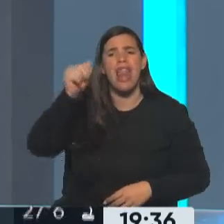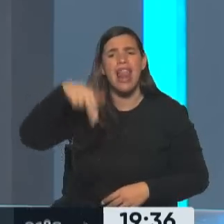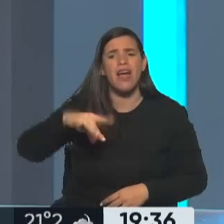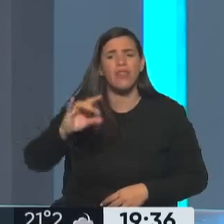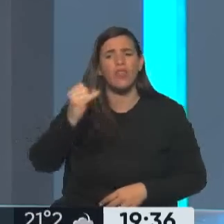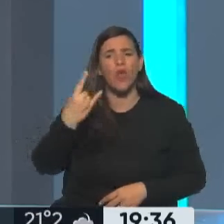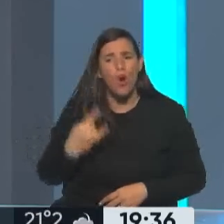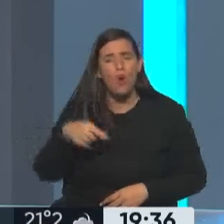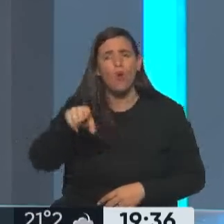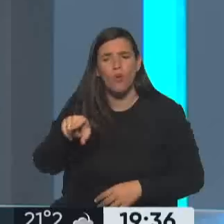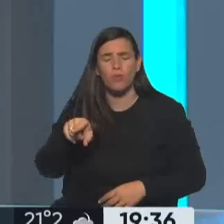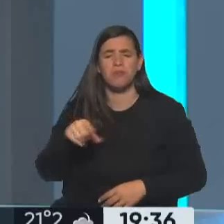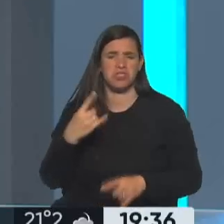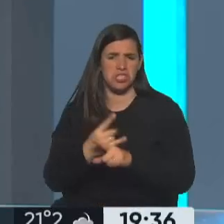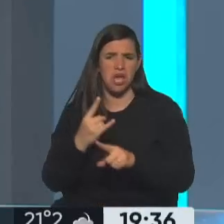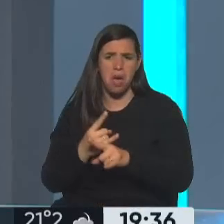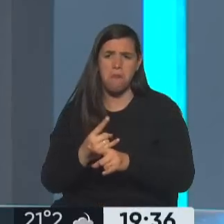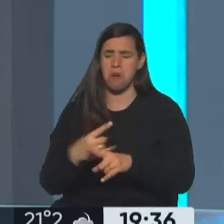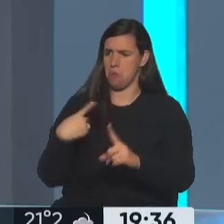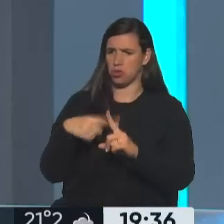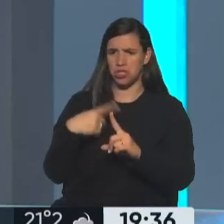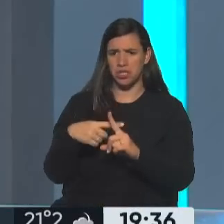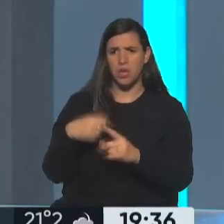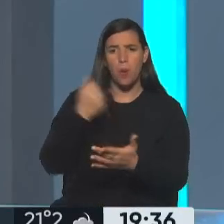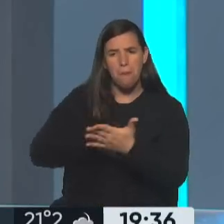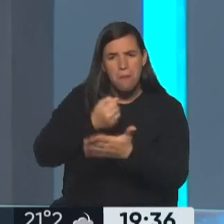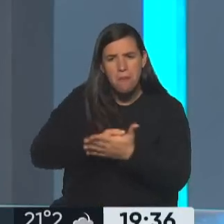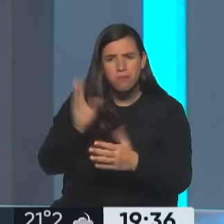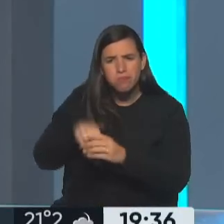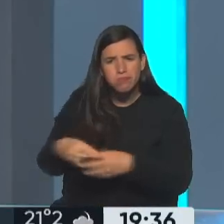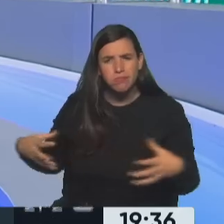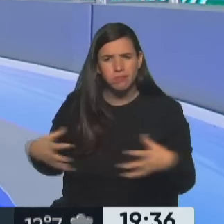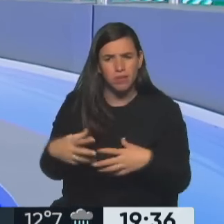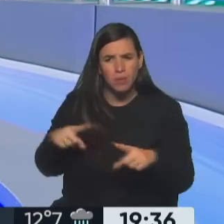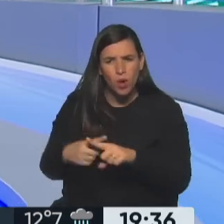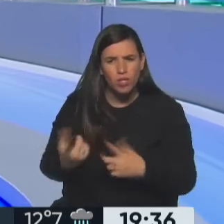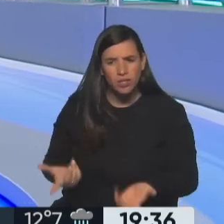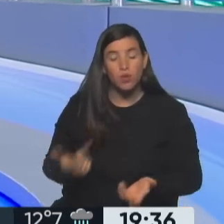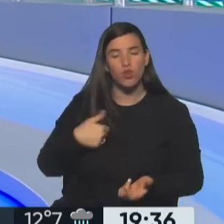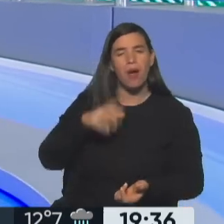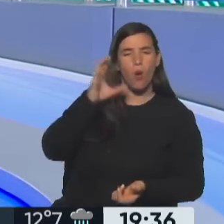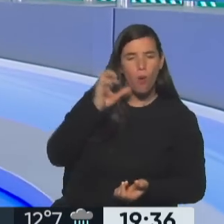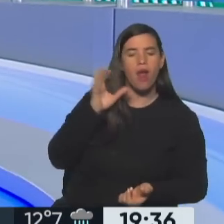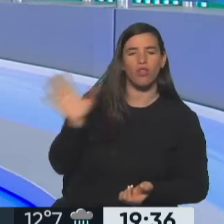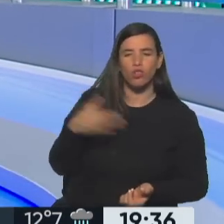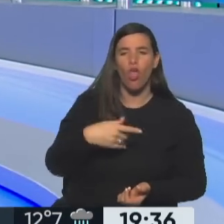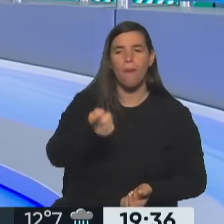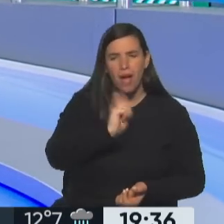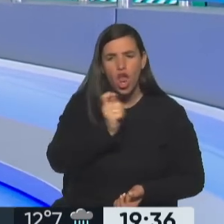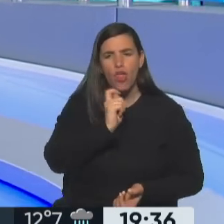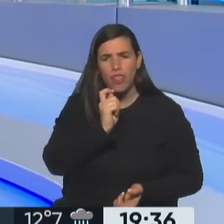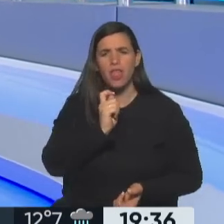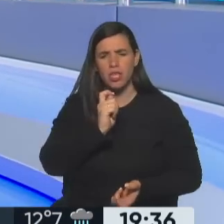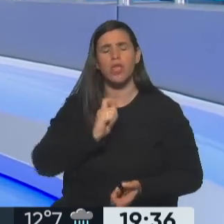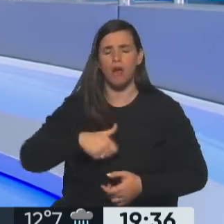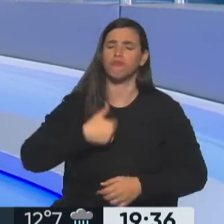disposición y era un gran peleador para el partido. No, y además me acuerdo que nos atendía muy bien a todos los periodistas y nos explicaba muy